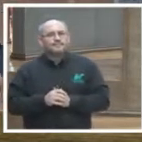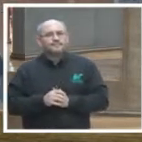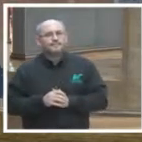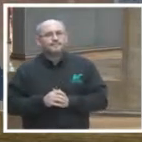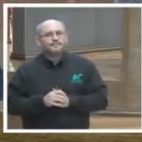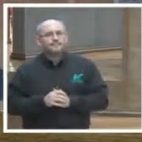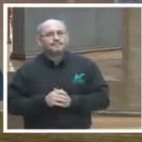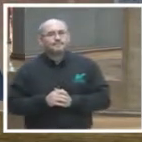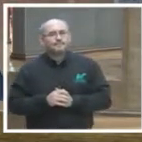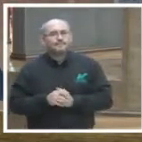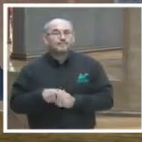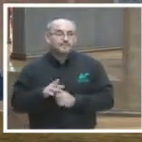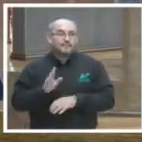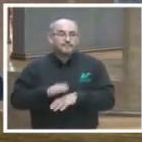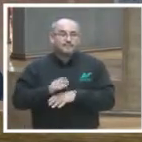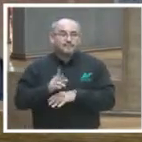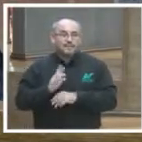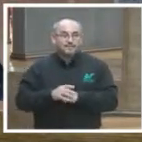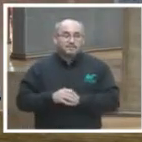sobre todo cuando